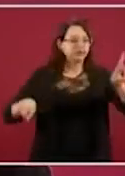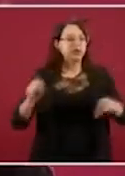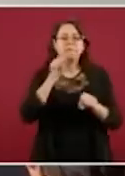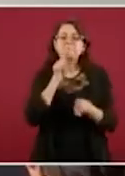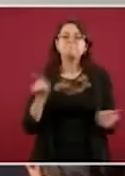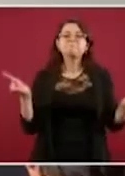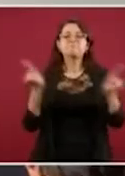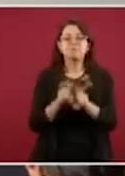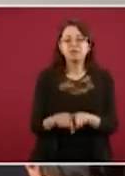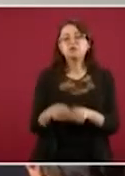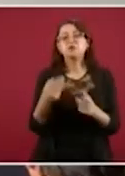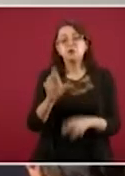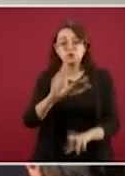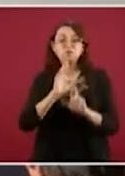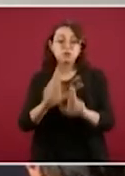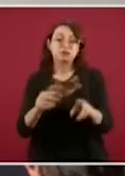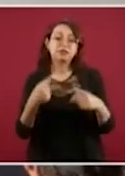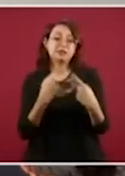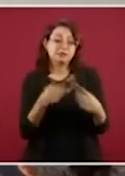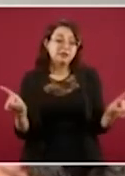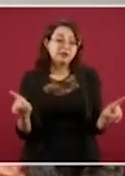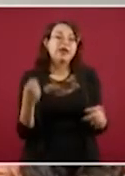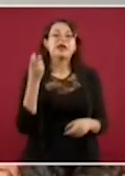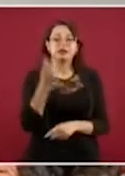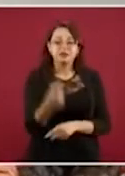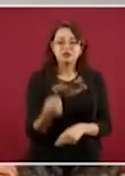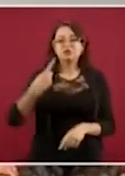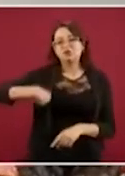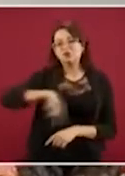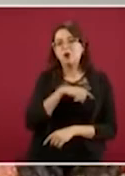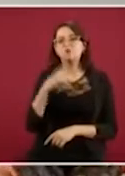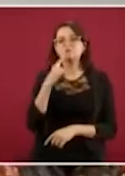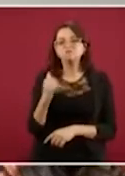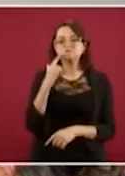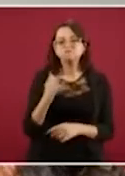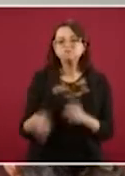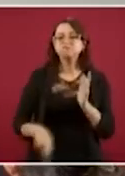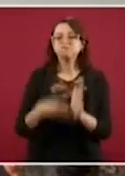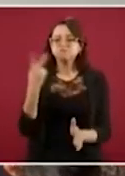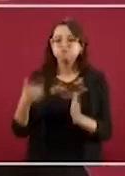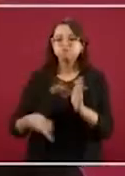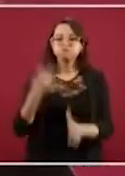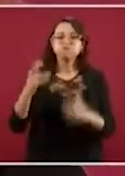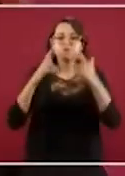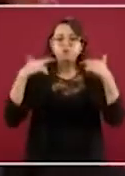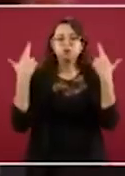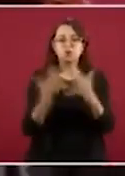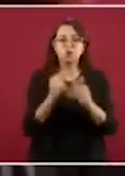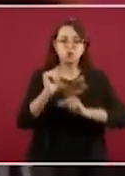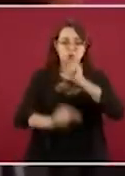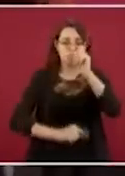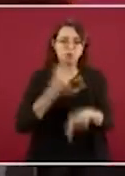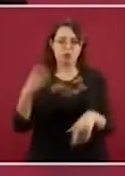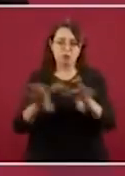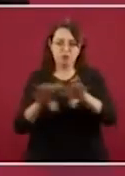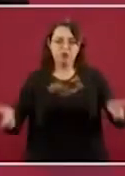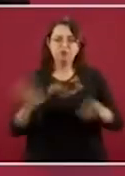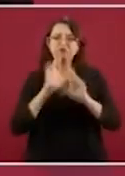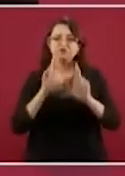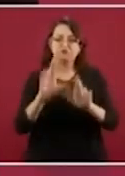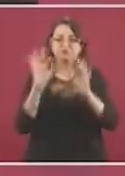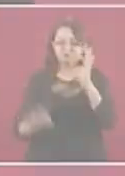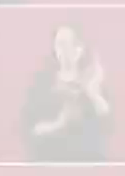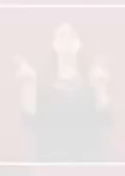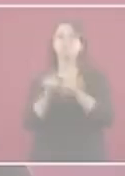sí también es diferenciada, pero eso es lo que estamos trabajando, por eso tuvimos la reunión y a todos, seguramente todos se van a emparejar y van a dar la respuesta